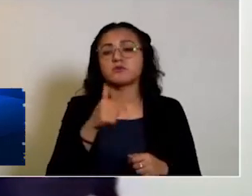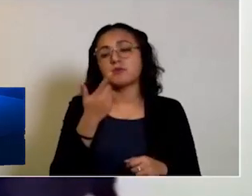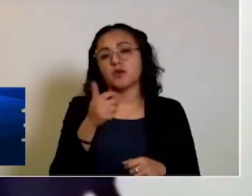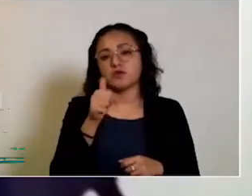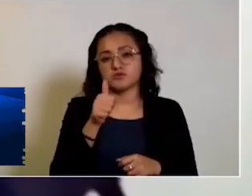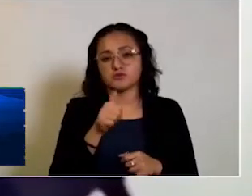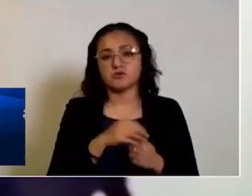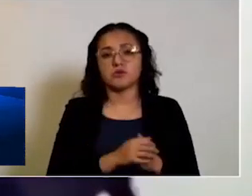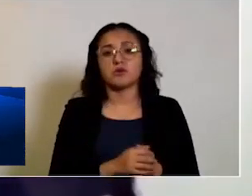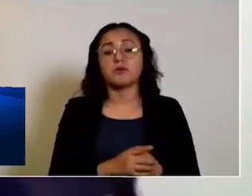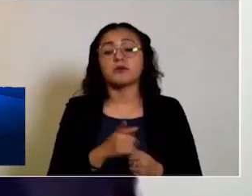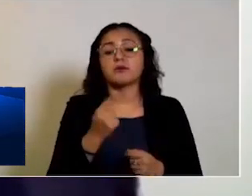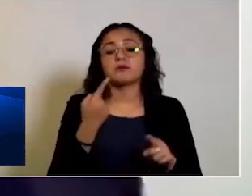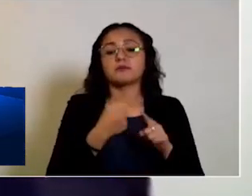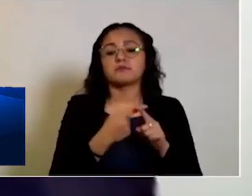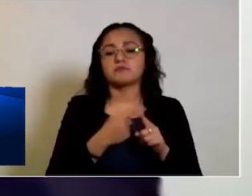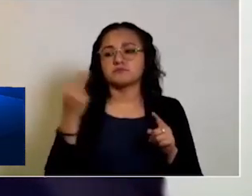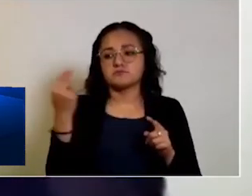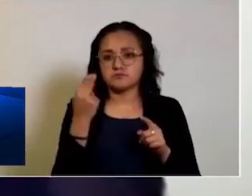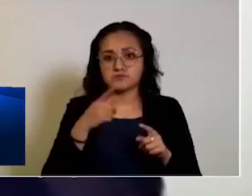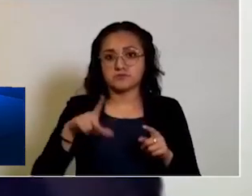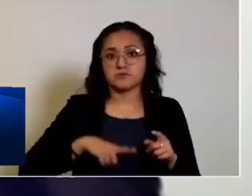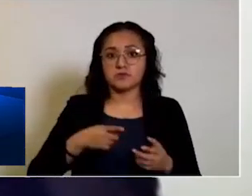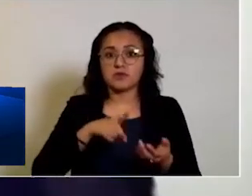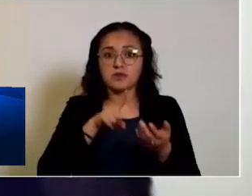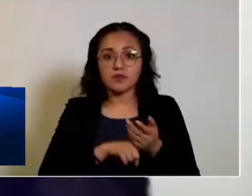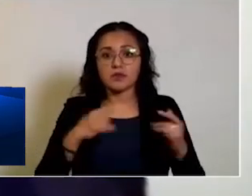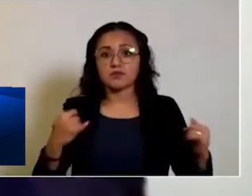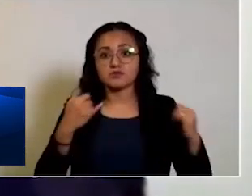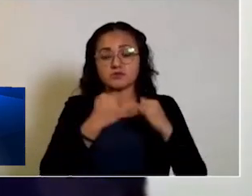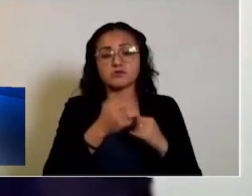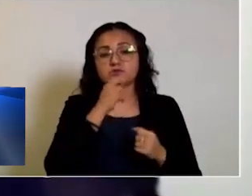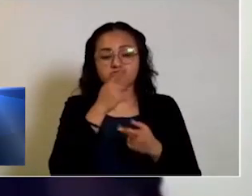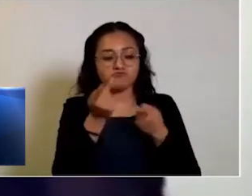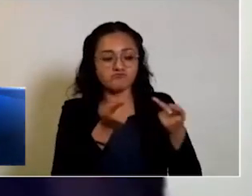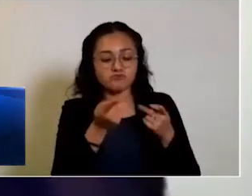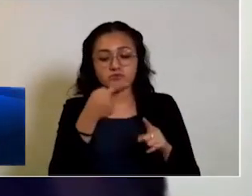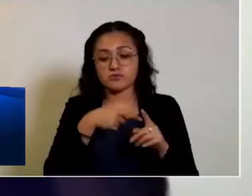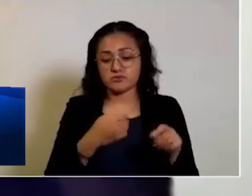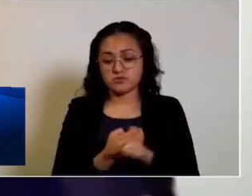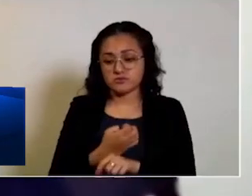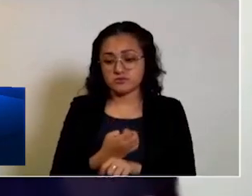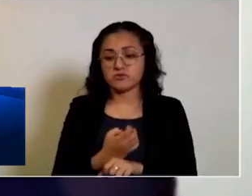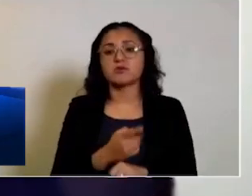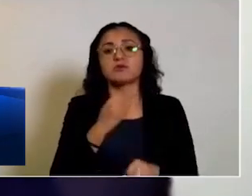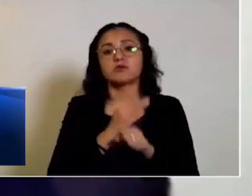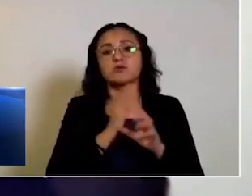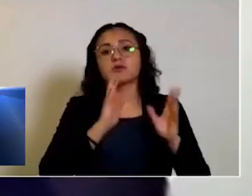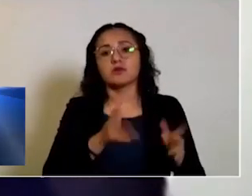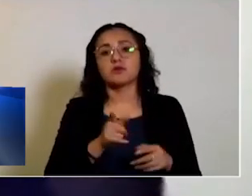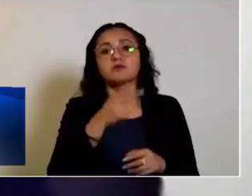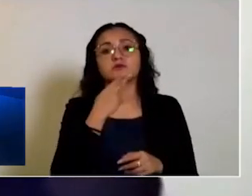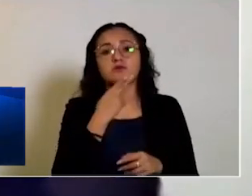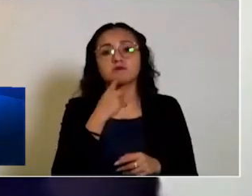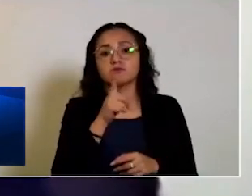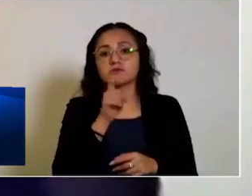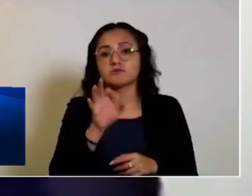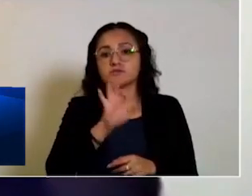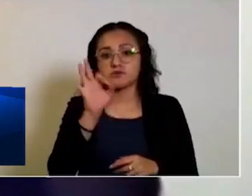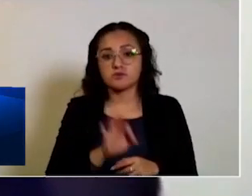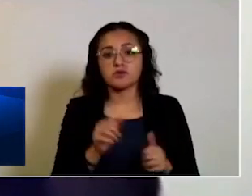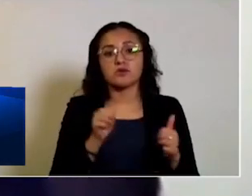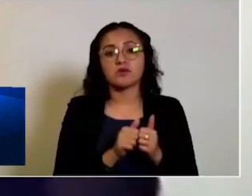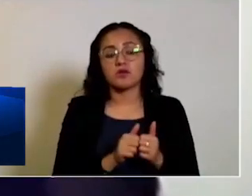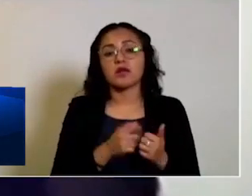primero, los servicios esenciales de gobierno y las instalaciones estratégicas en el Estado se mantendrán funcionando al 100%